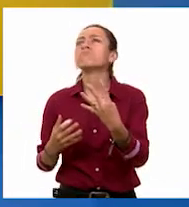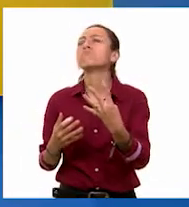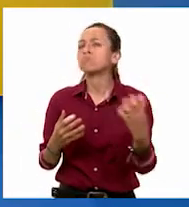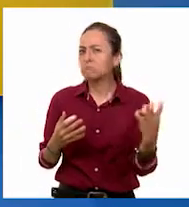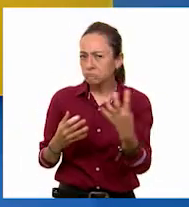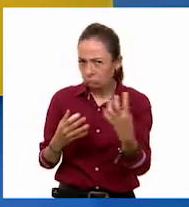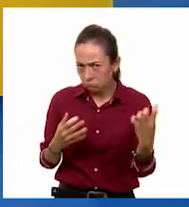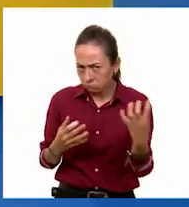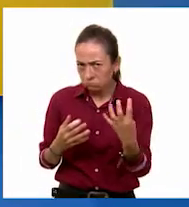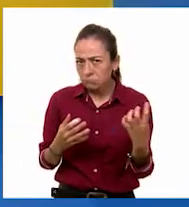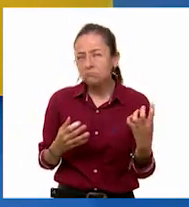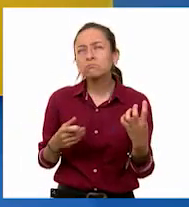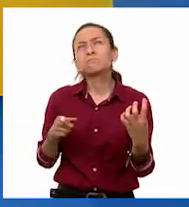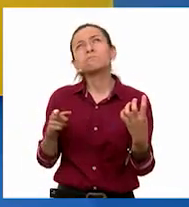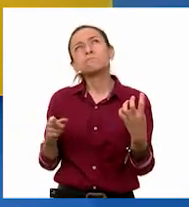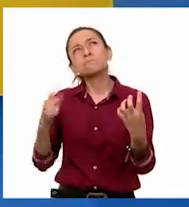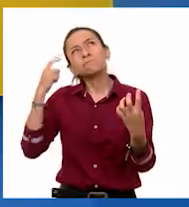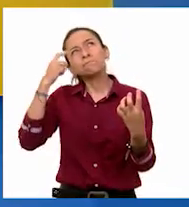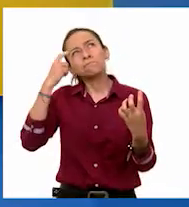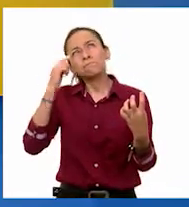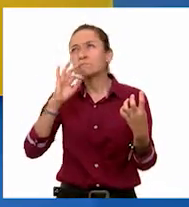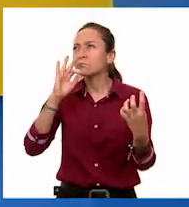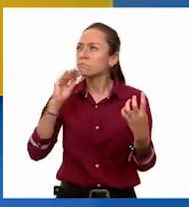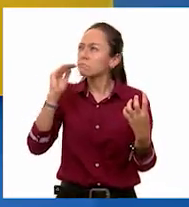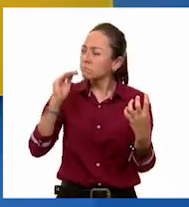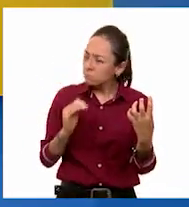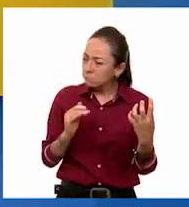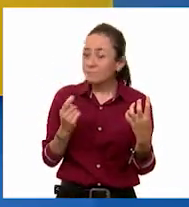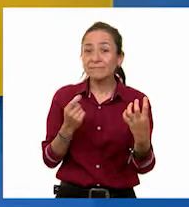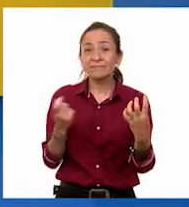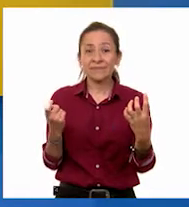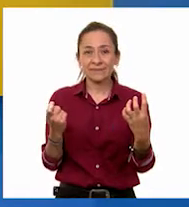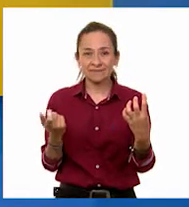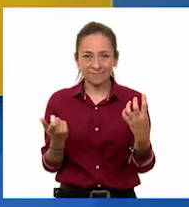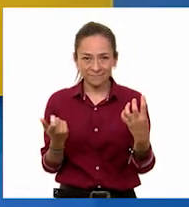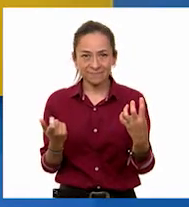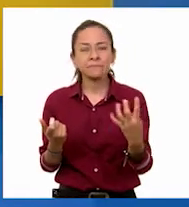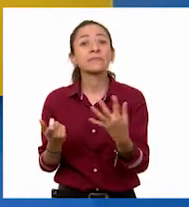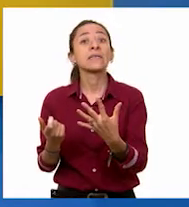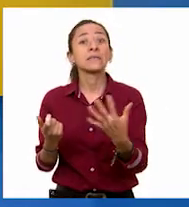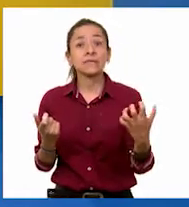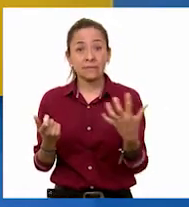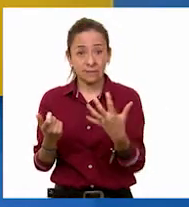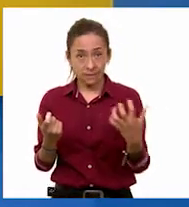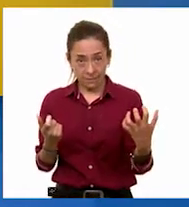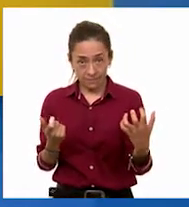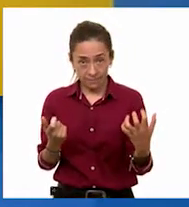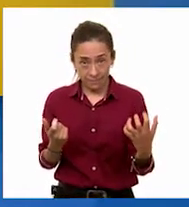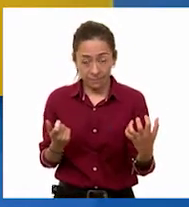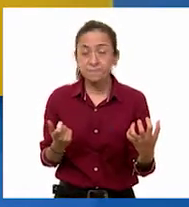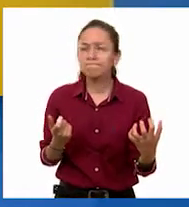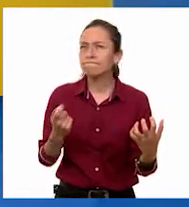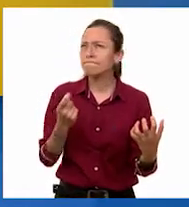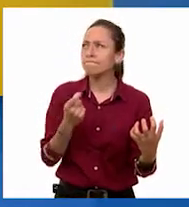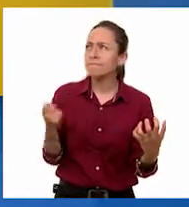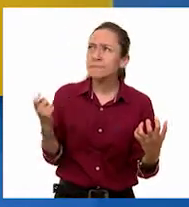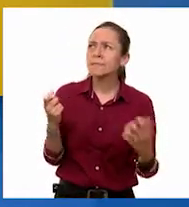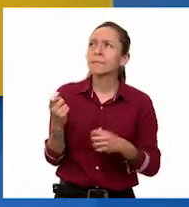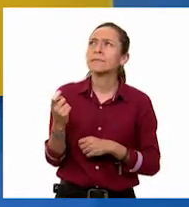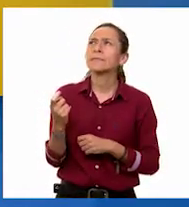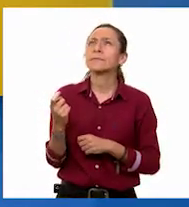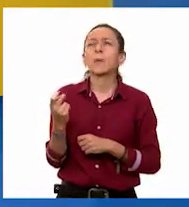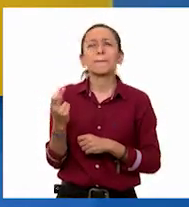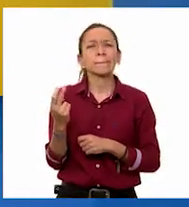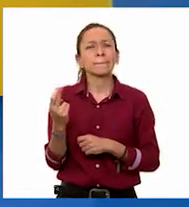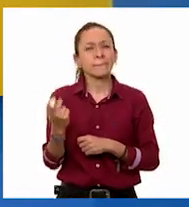pesos sería el descuento de 100 pesos y de 500 pesos serían 125 pesos